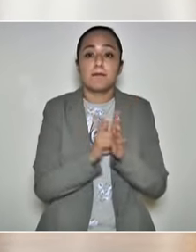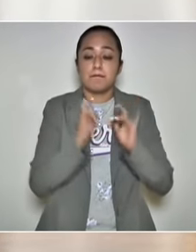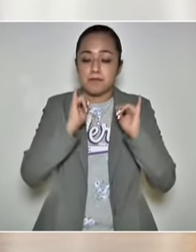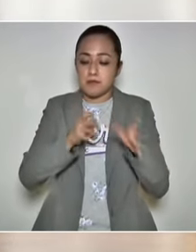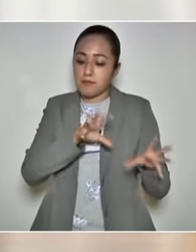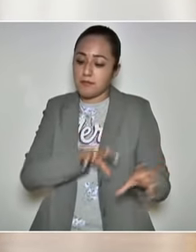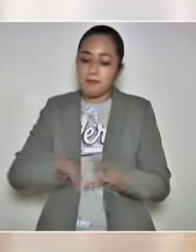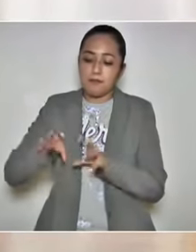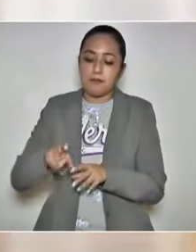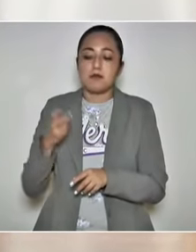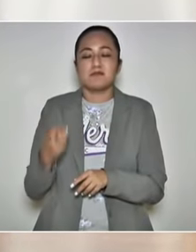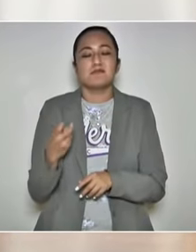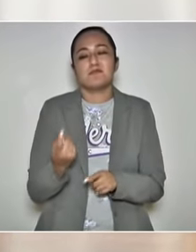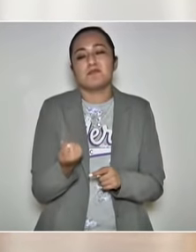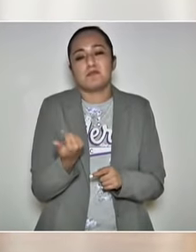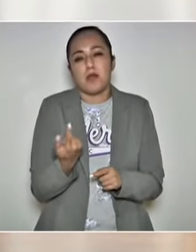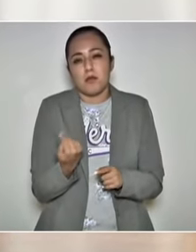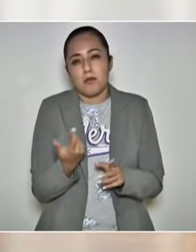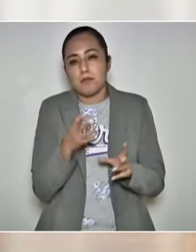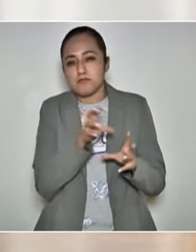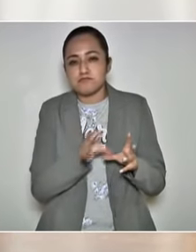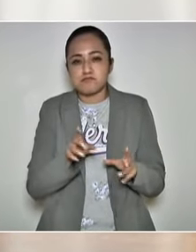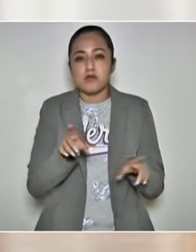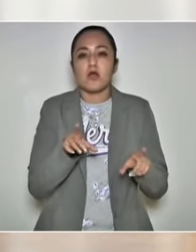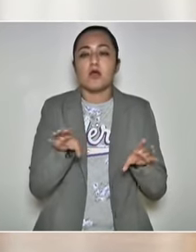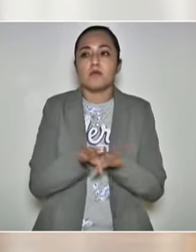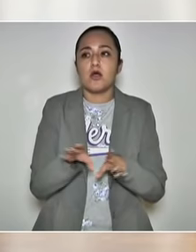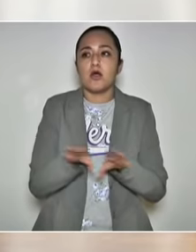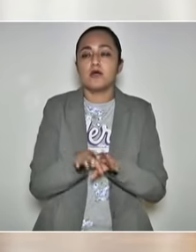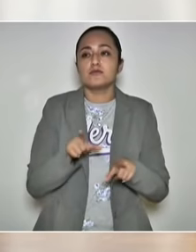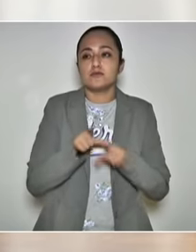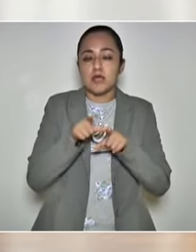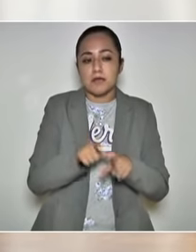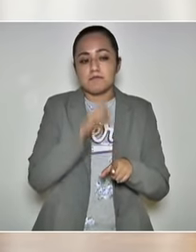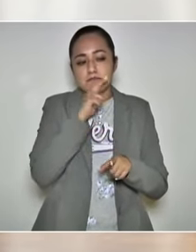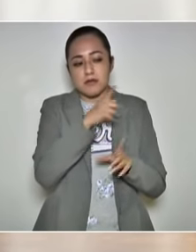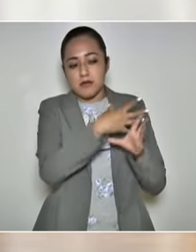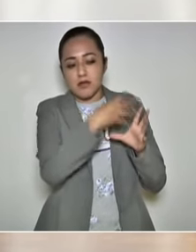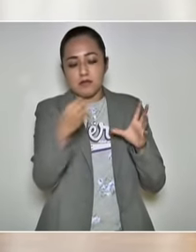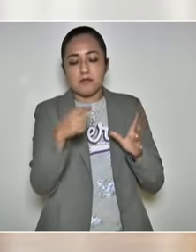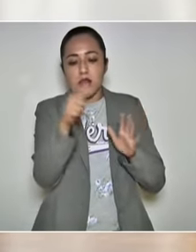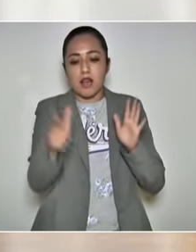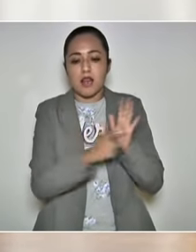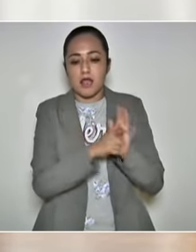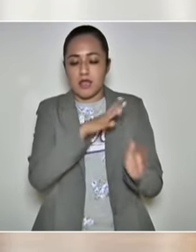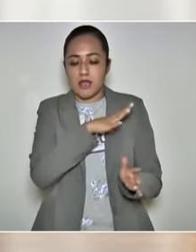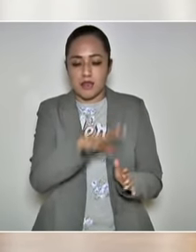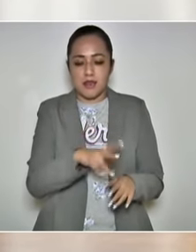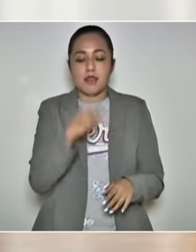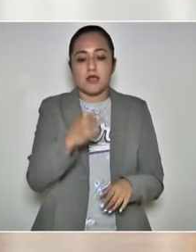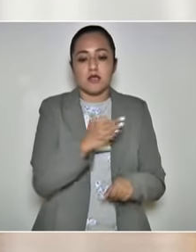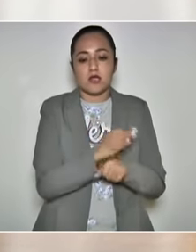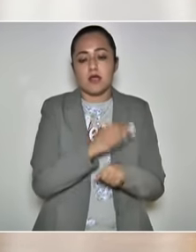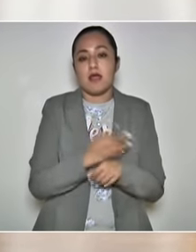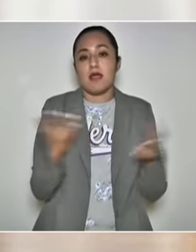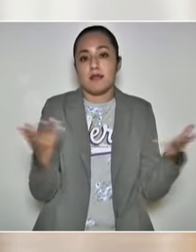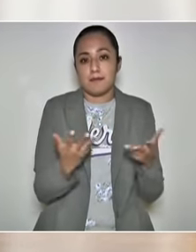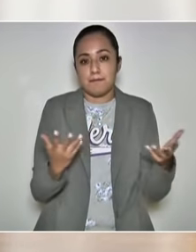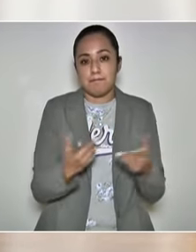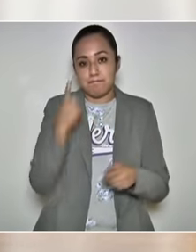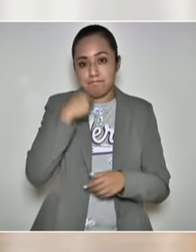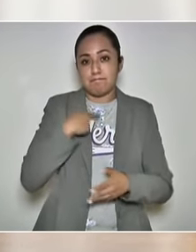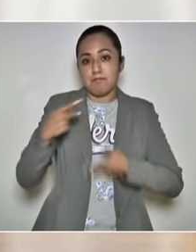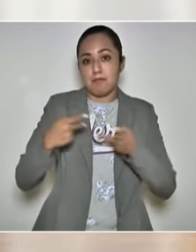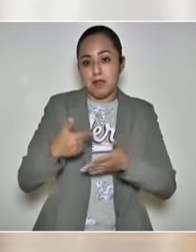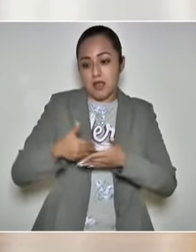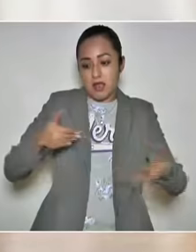ya es muy poco, solamente seguir los parámetros de las leyes generales. Y en ese es lo que estamos haciendo, preparando